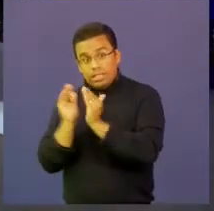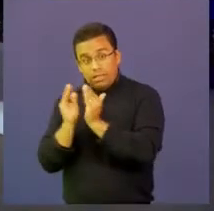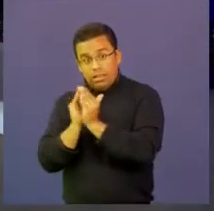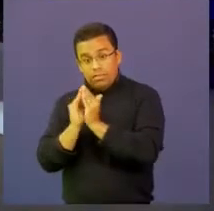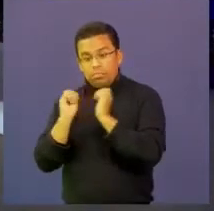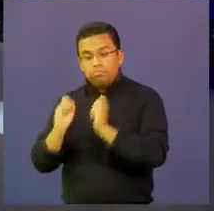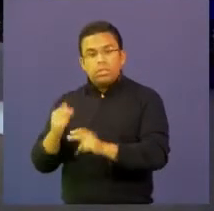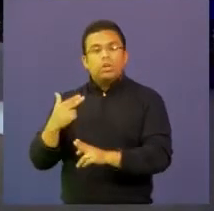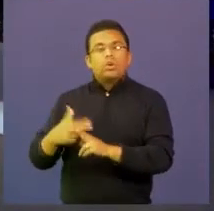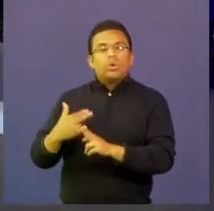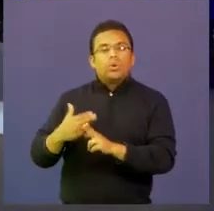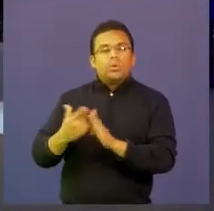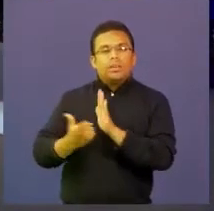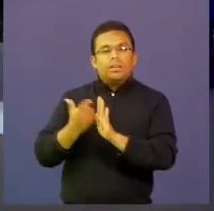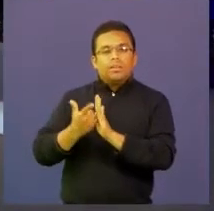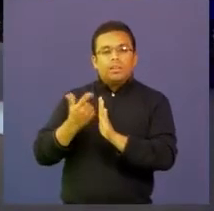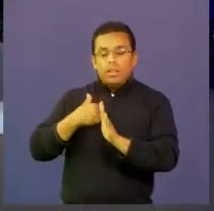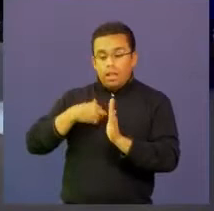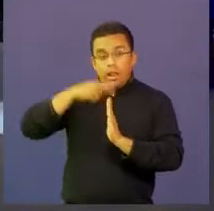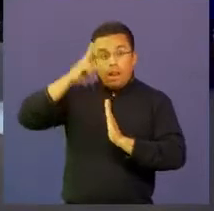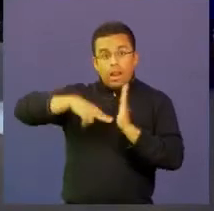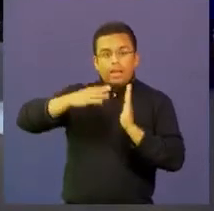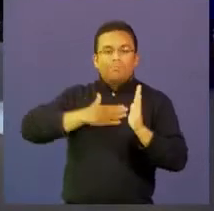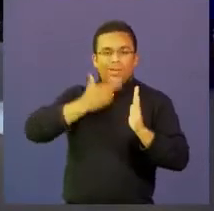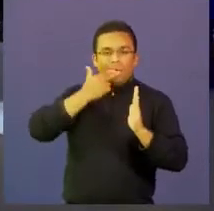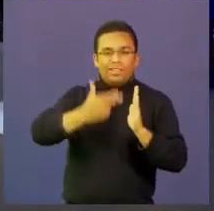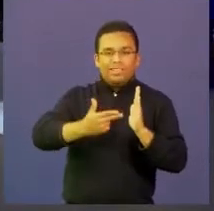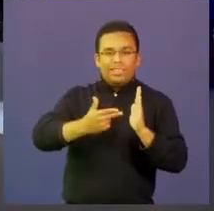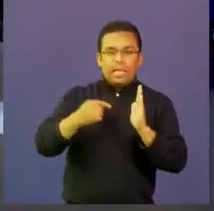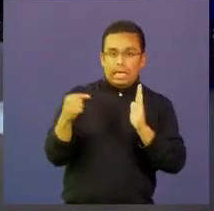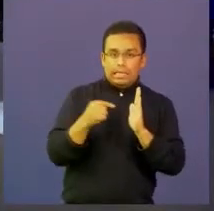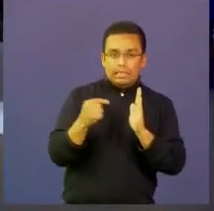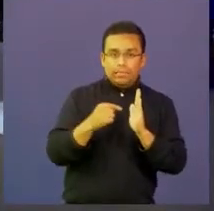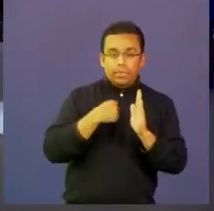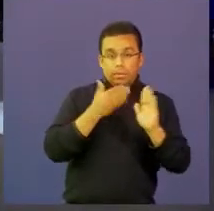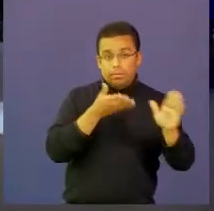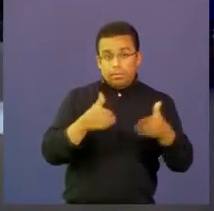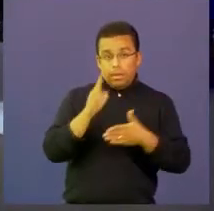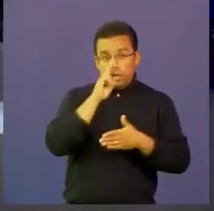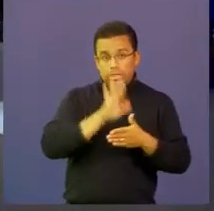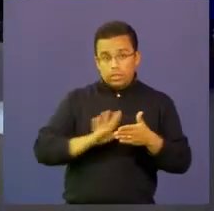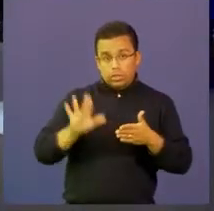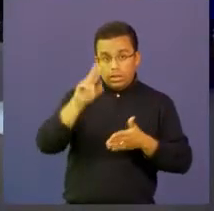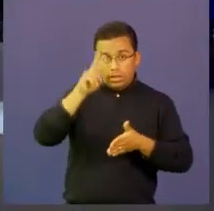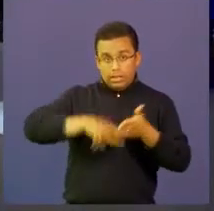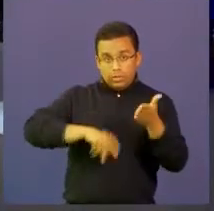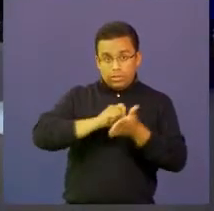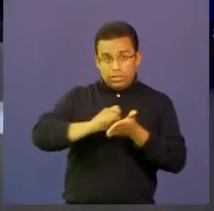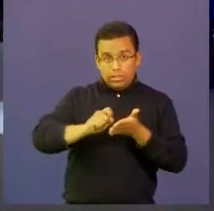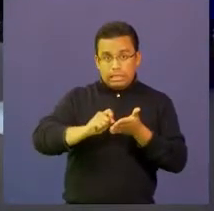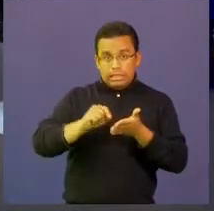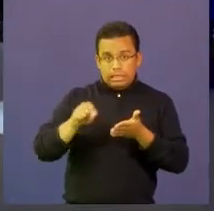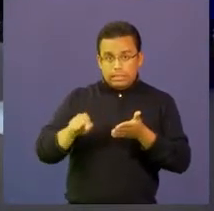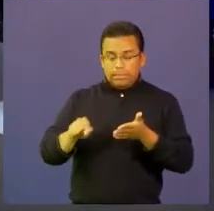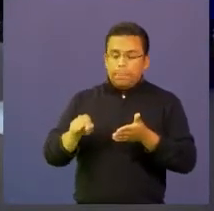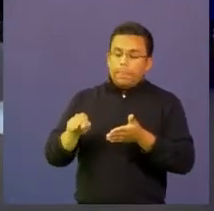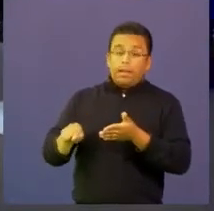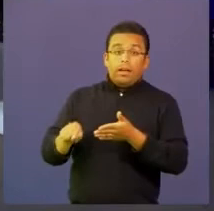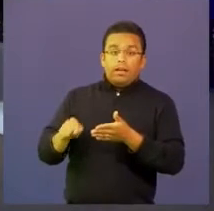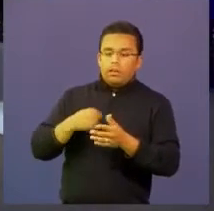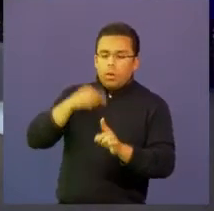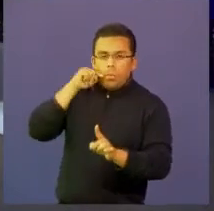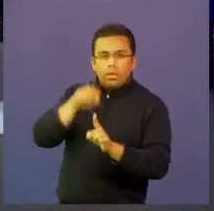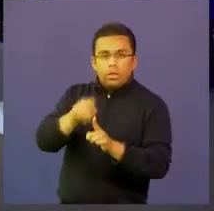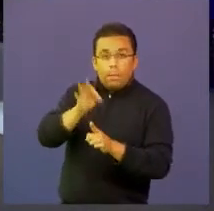llamados Leer es mi cuento del Plan Nacional de Lectura y Escritura que está apuntando a aumentar los